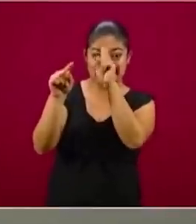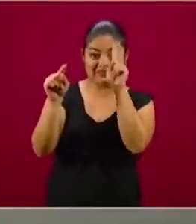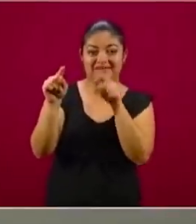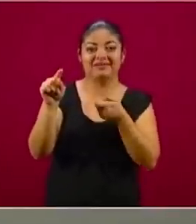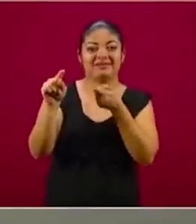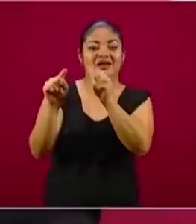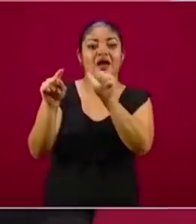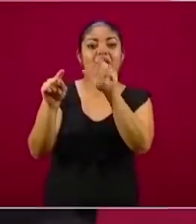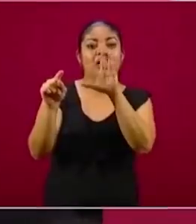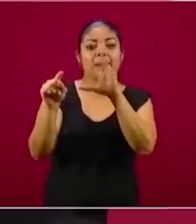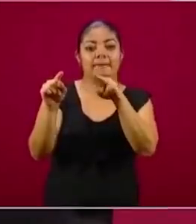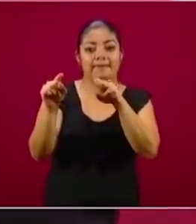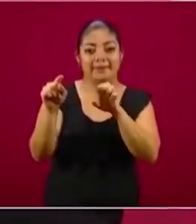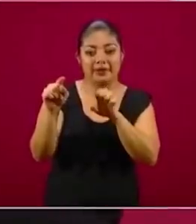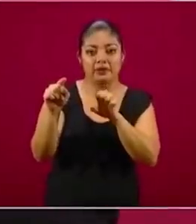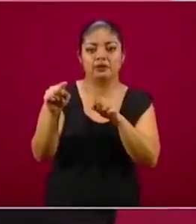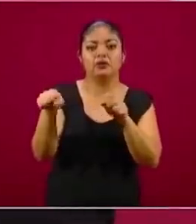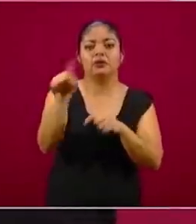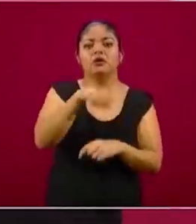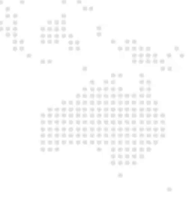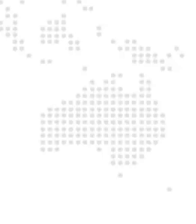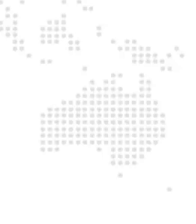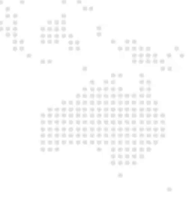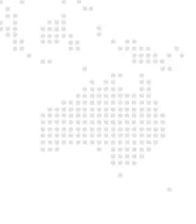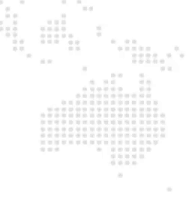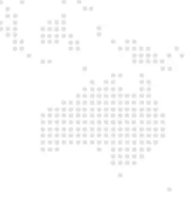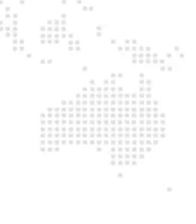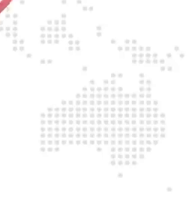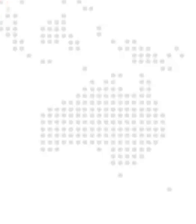epidémica, no podemos relajar las medidas.